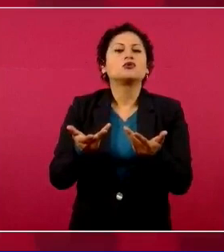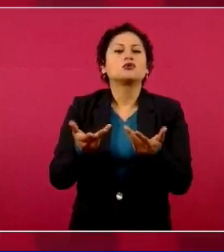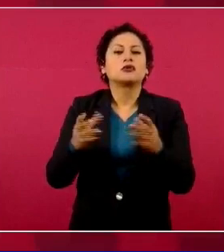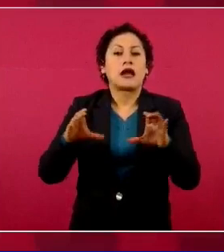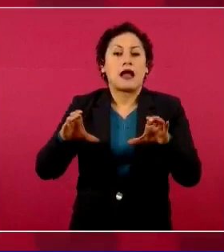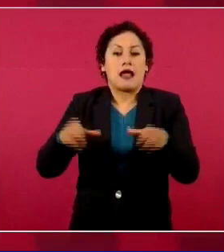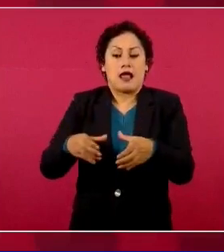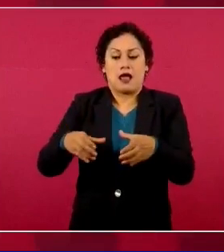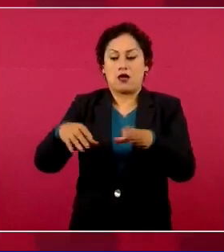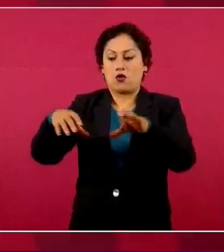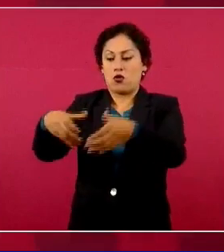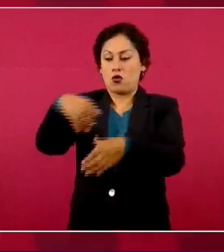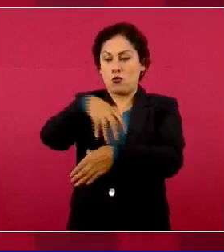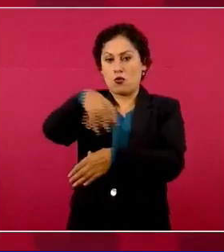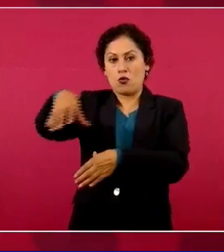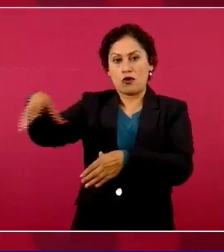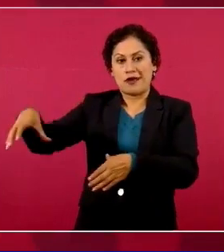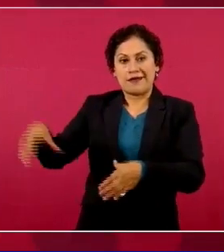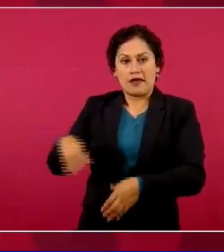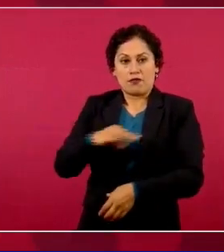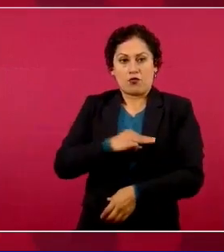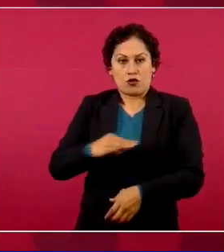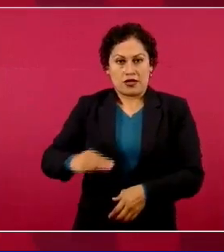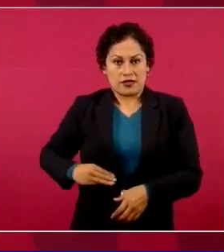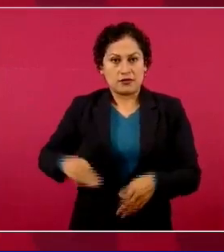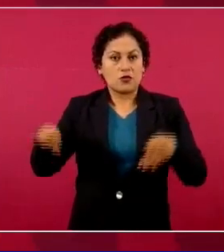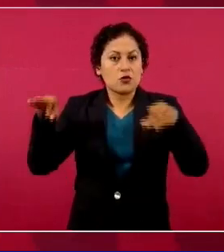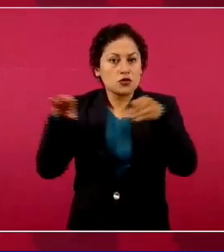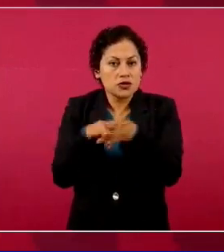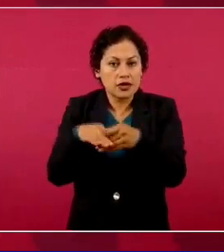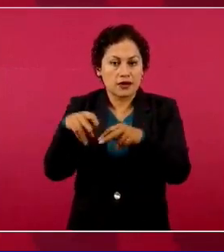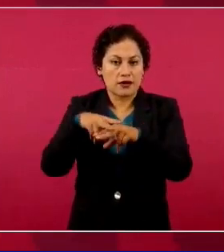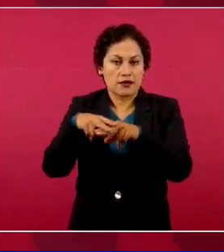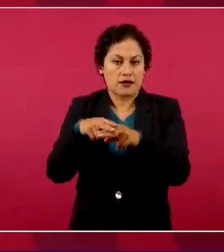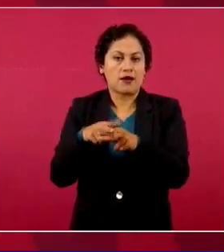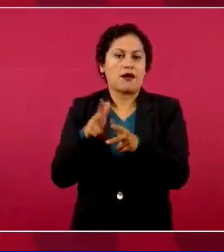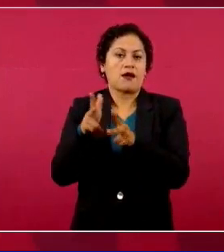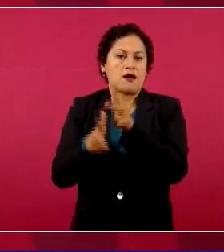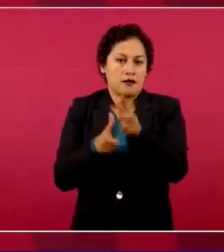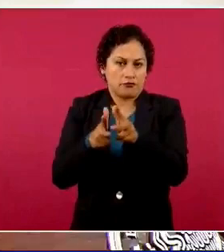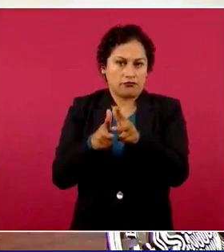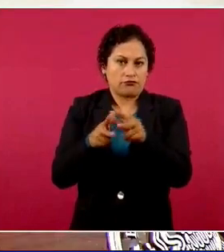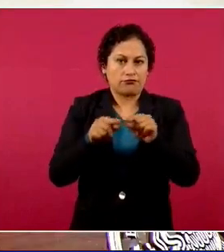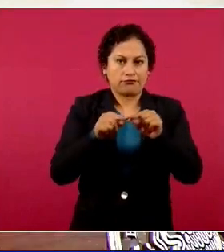comunidades, a los municipios por donde pasa el Tren Maya.